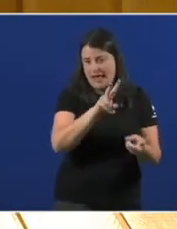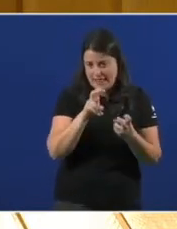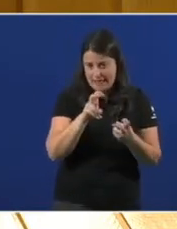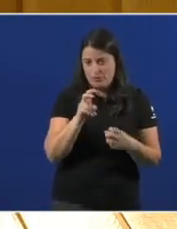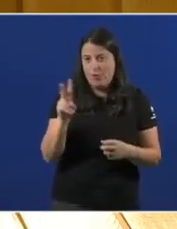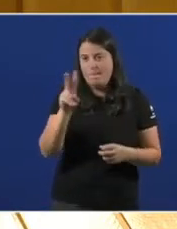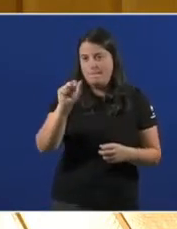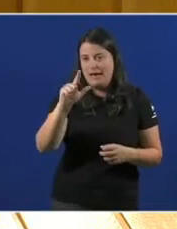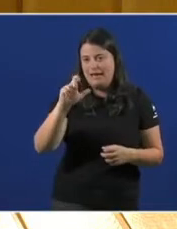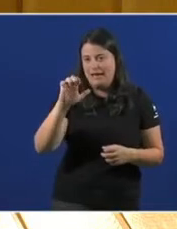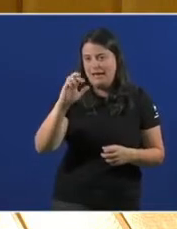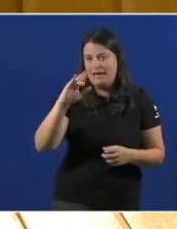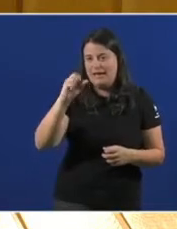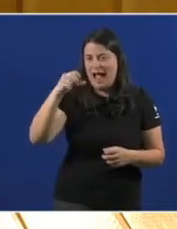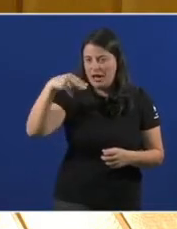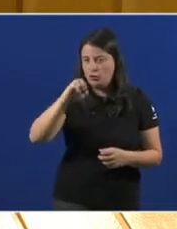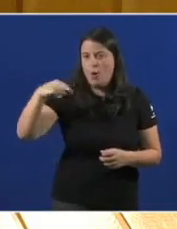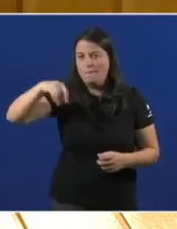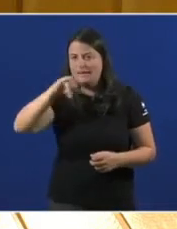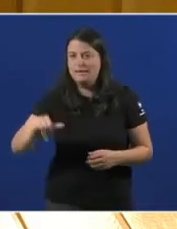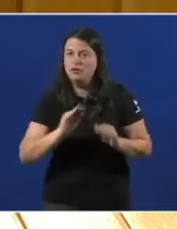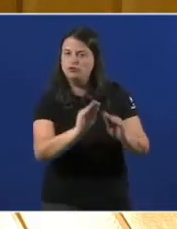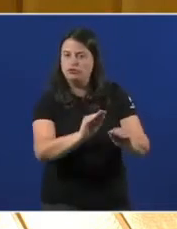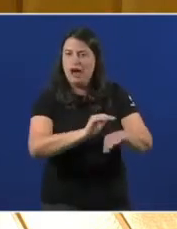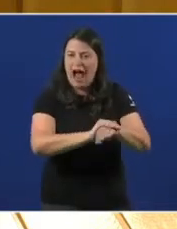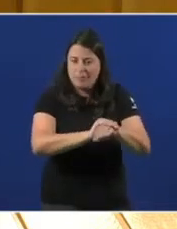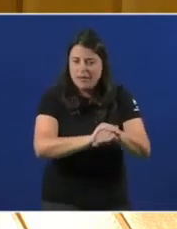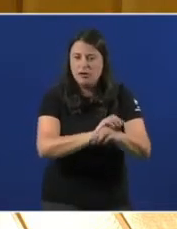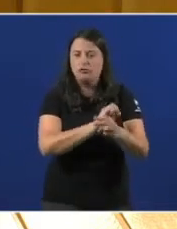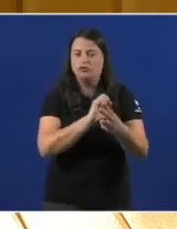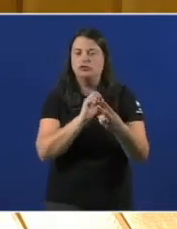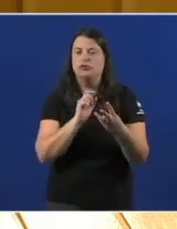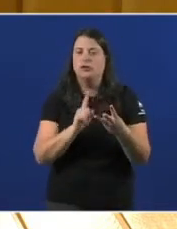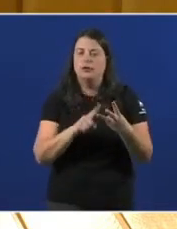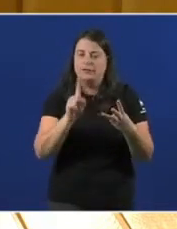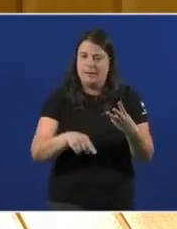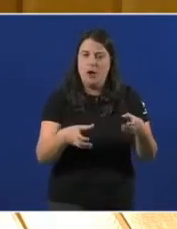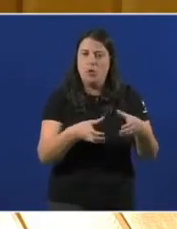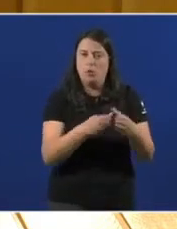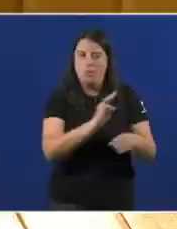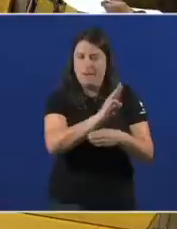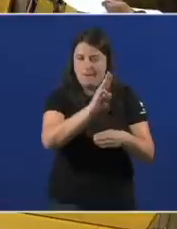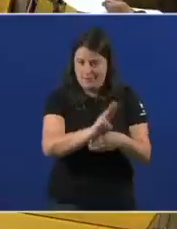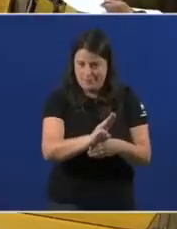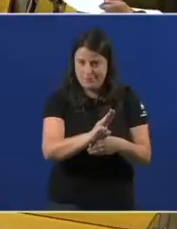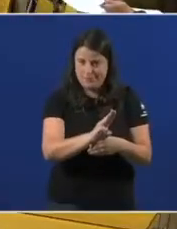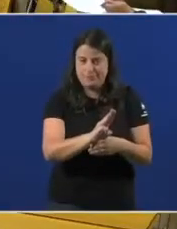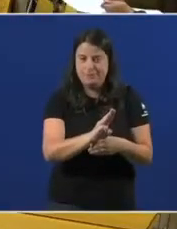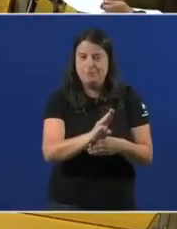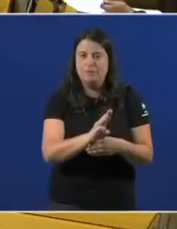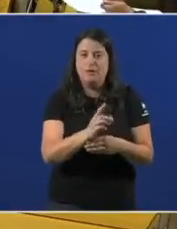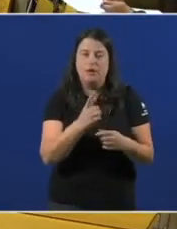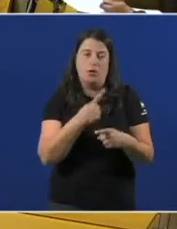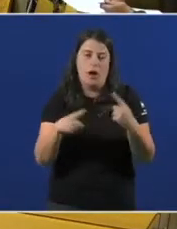a Valeriano Martínez, a todas as súas amizades e tamén ao Partido Popular. Mais alá das nosas